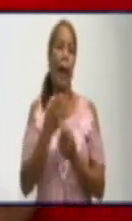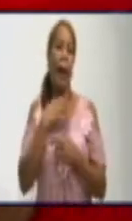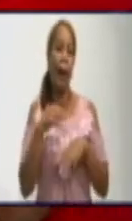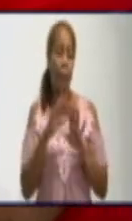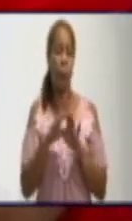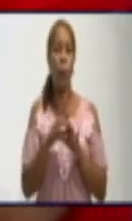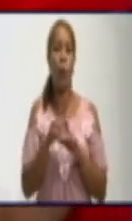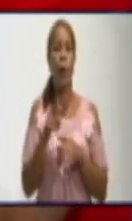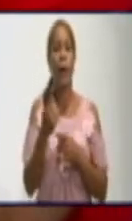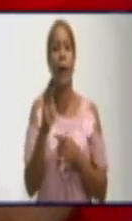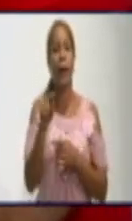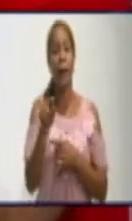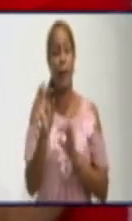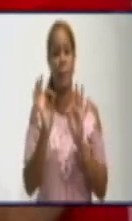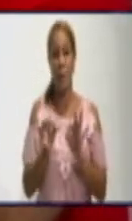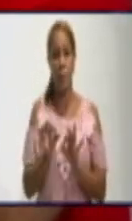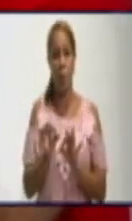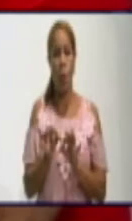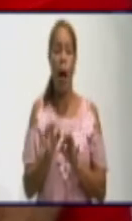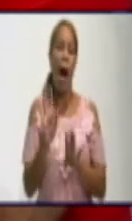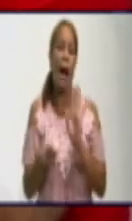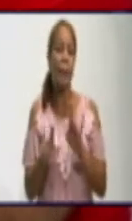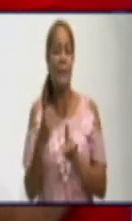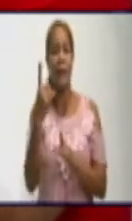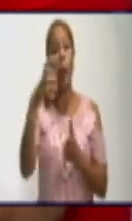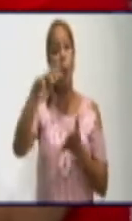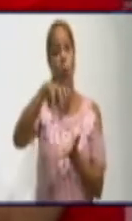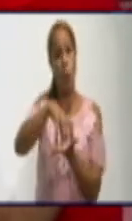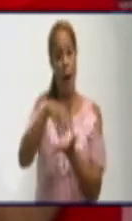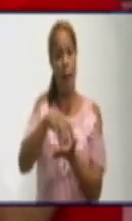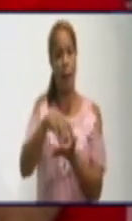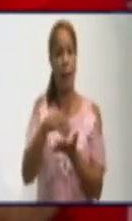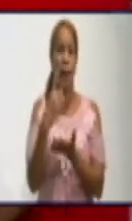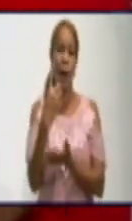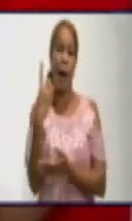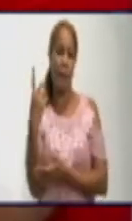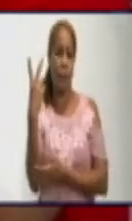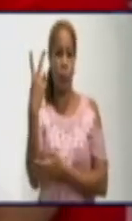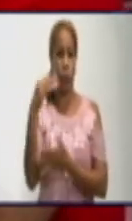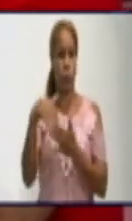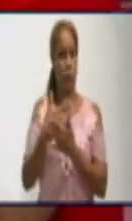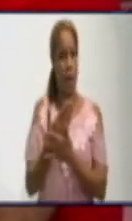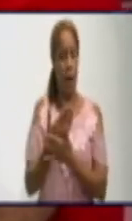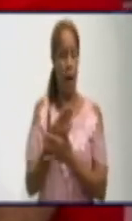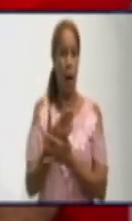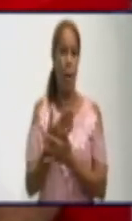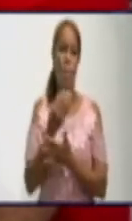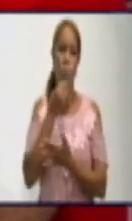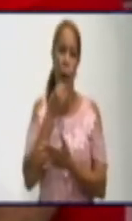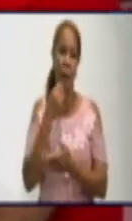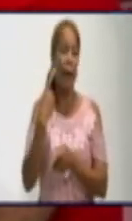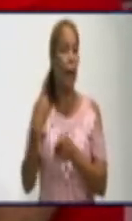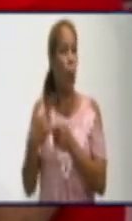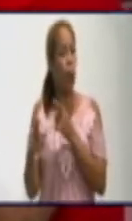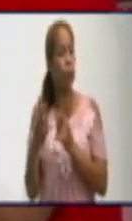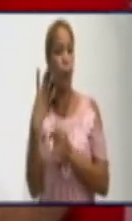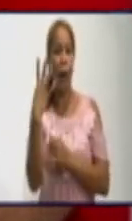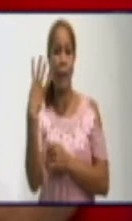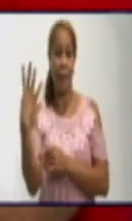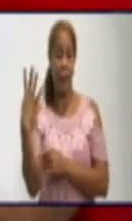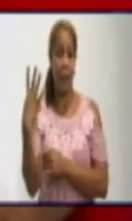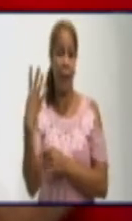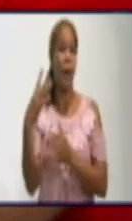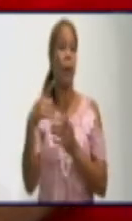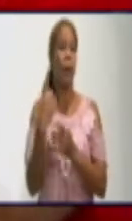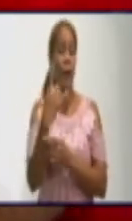caso no sé decirle cuál es el ciclo que tiene pactado en el contrato. Vamos a suponer que el ciclo sea cada dos días, como él dice, debe llegarle 15